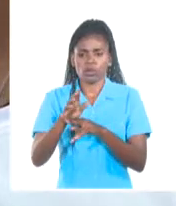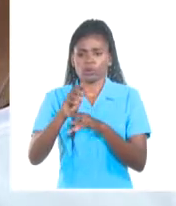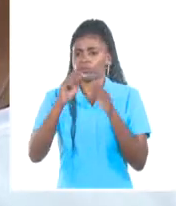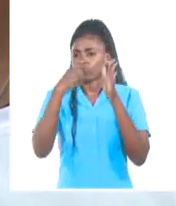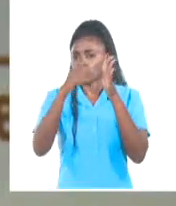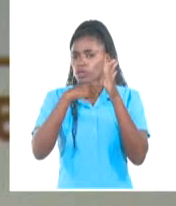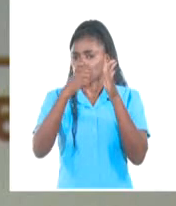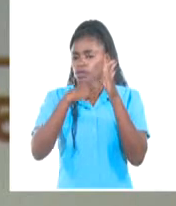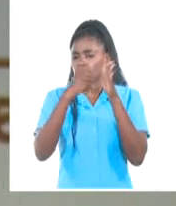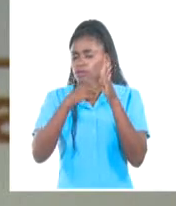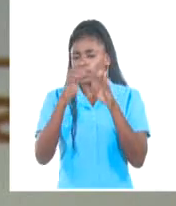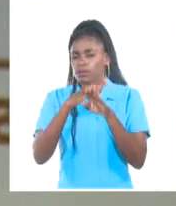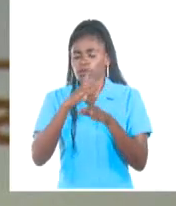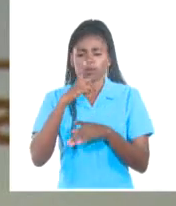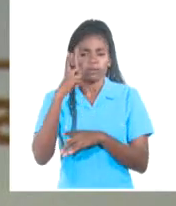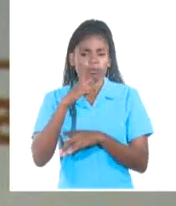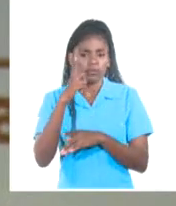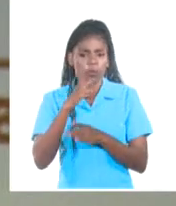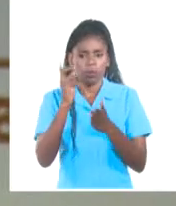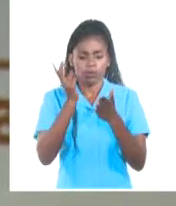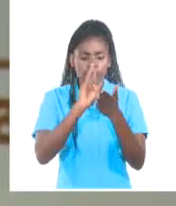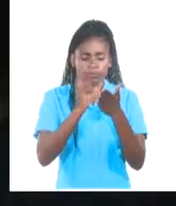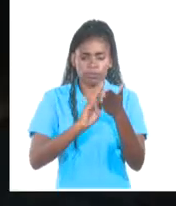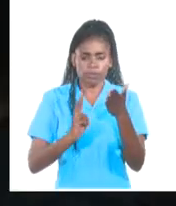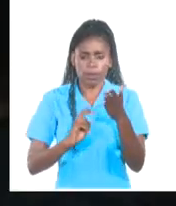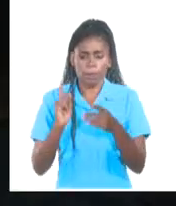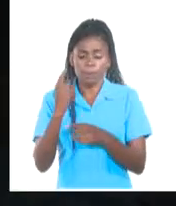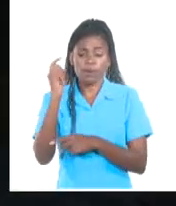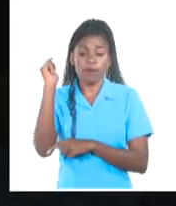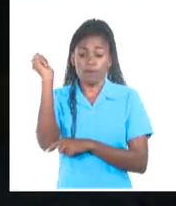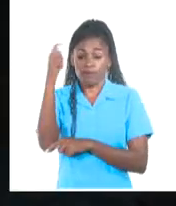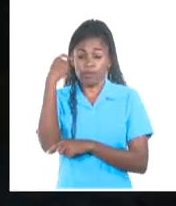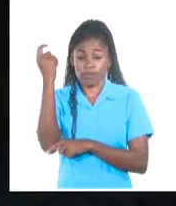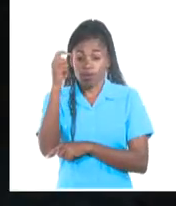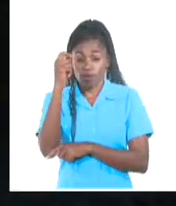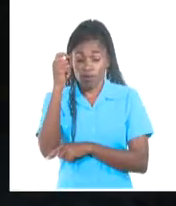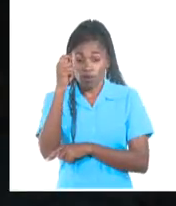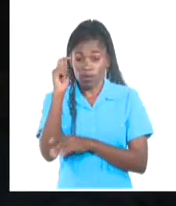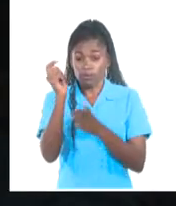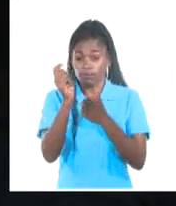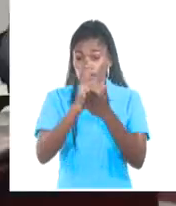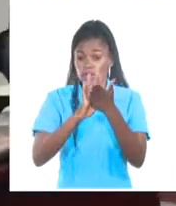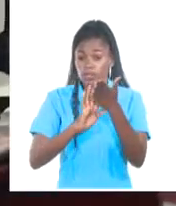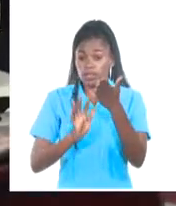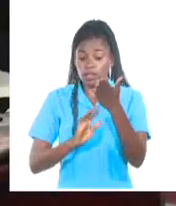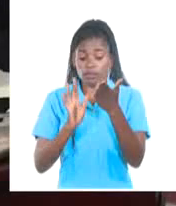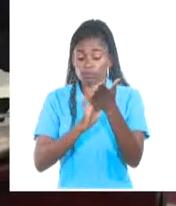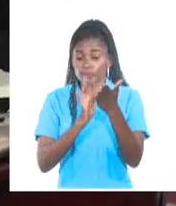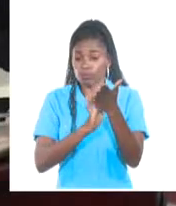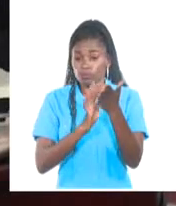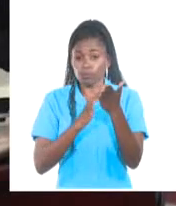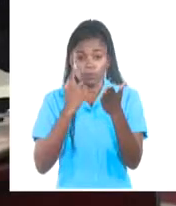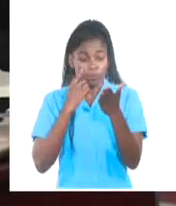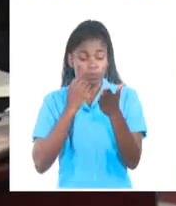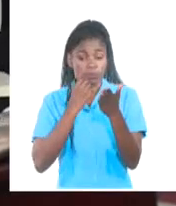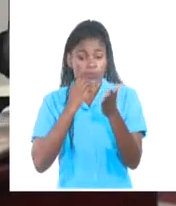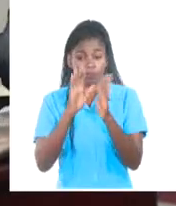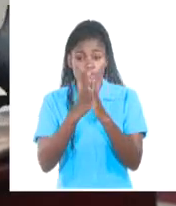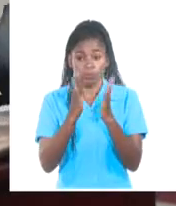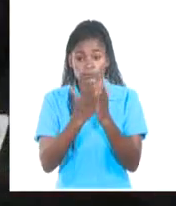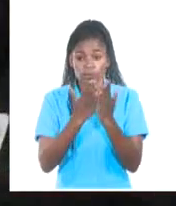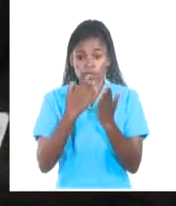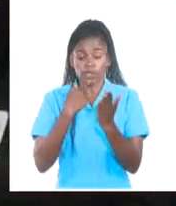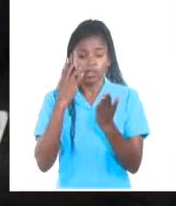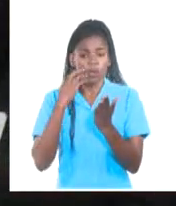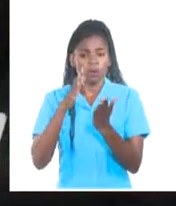lectura, de la literatura. Durante el primer festival del libro digital se transmiten saberes en el complejo audiovisual Nuevo Mundo. Un